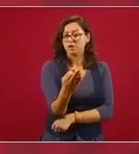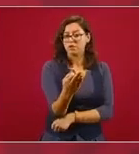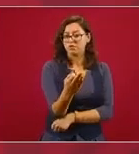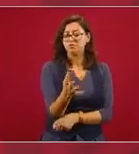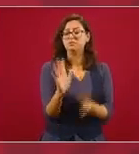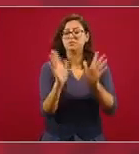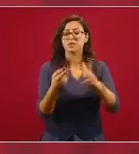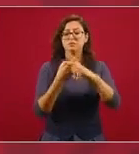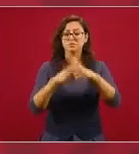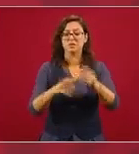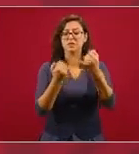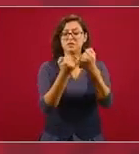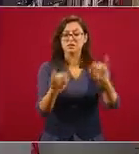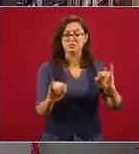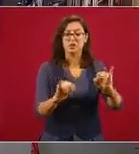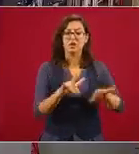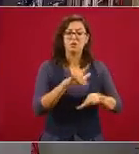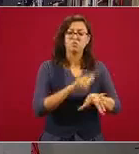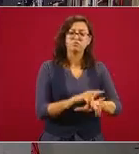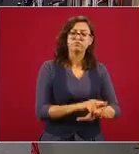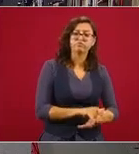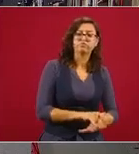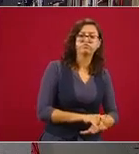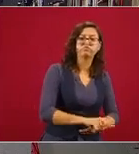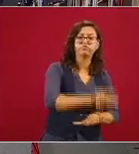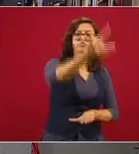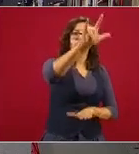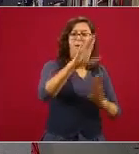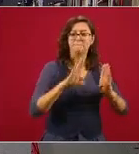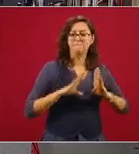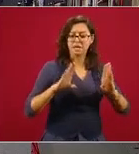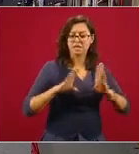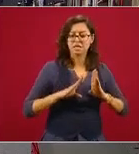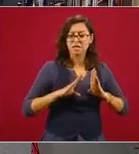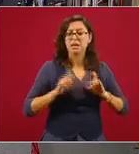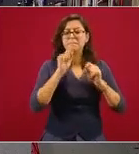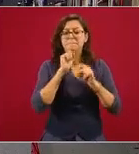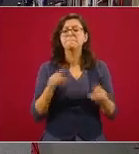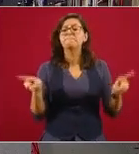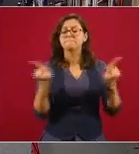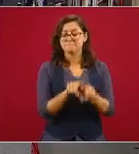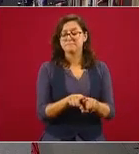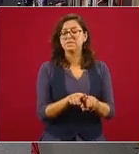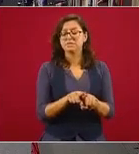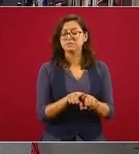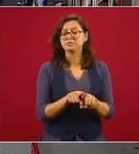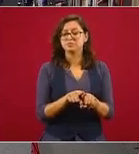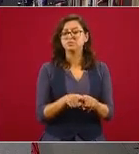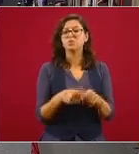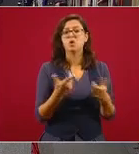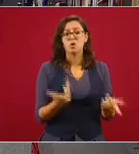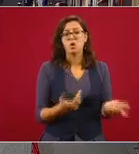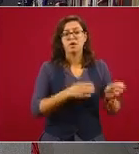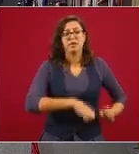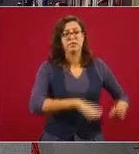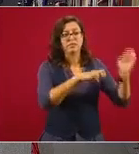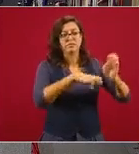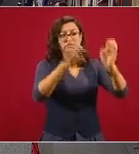inaugurando ya la pista militar y las instalaciones de la base aérea.